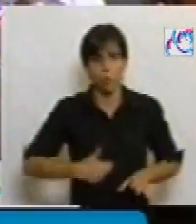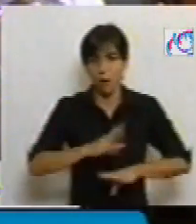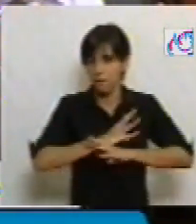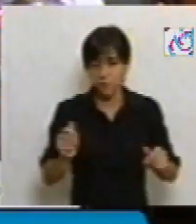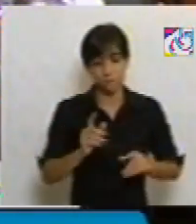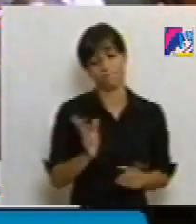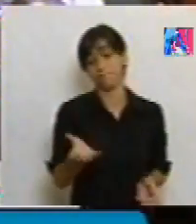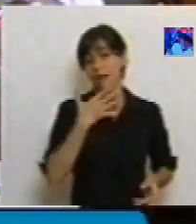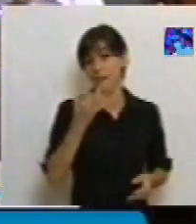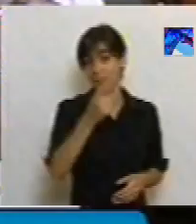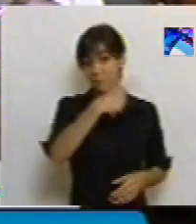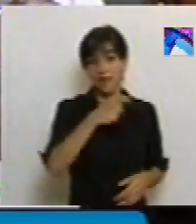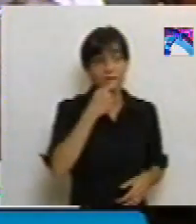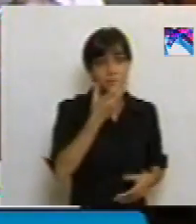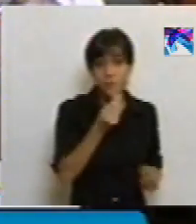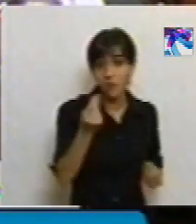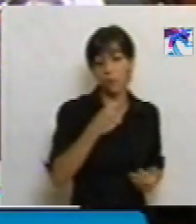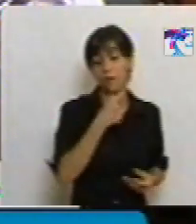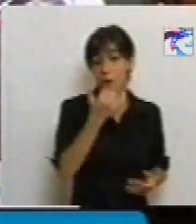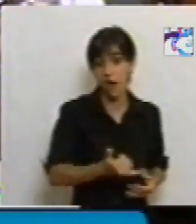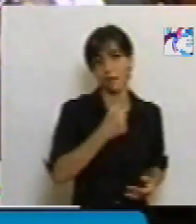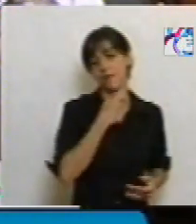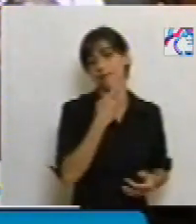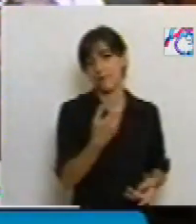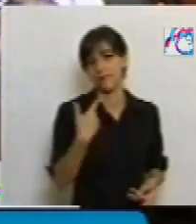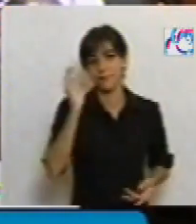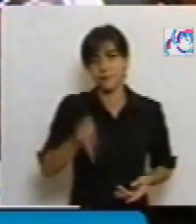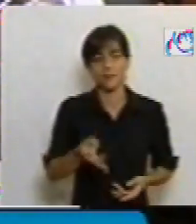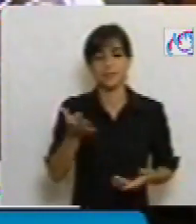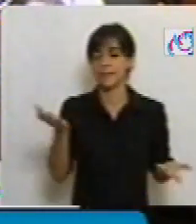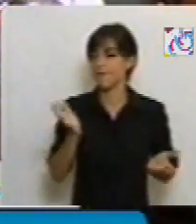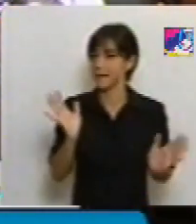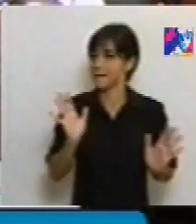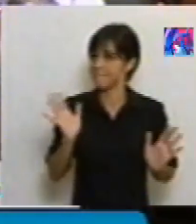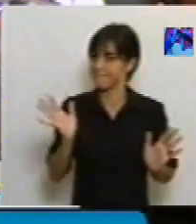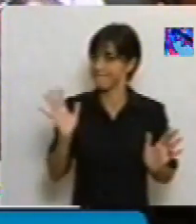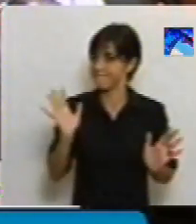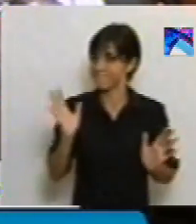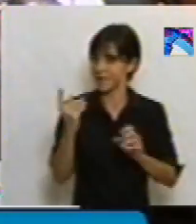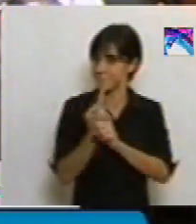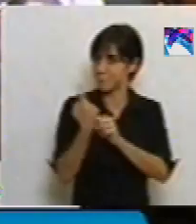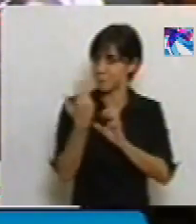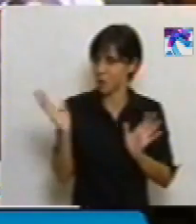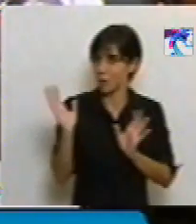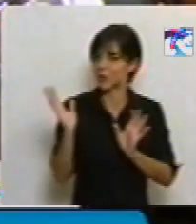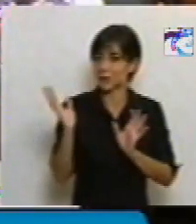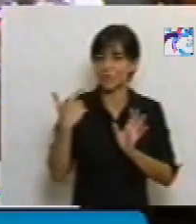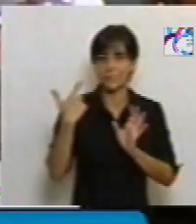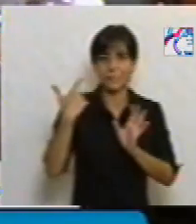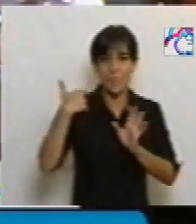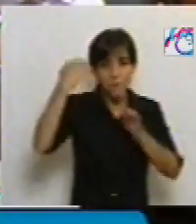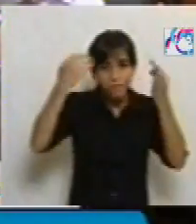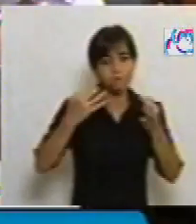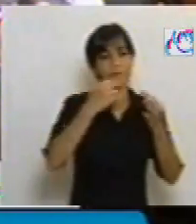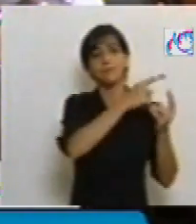este sentido también tengo que rescatar en el análisis del diputado Raimundi que nunca hubo en América Latina un